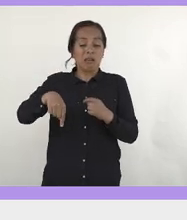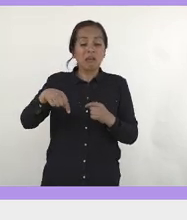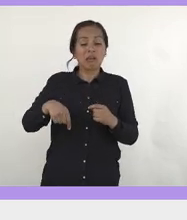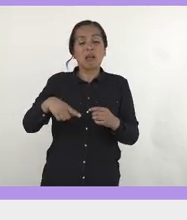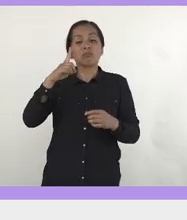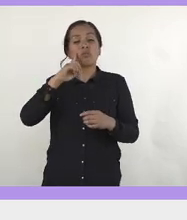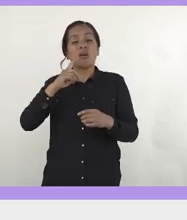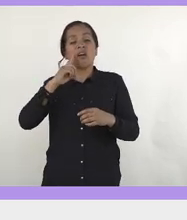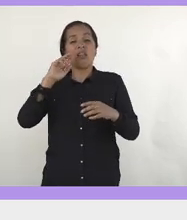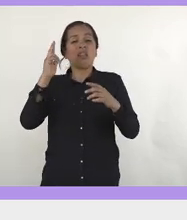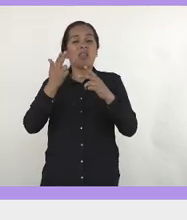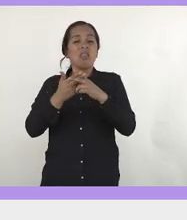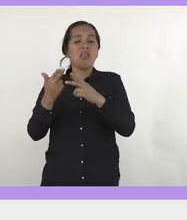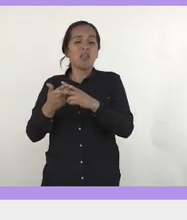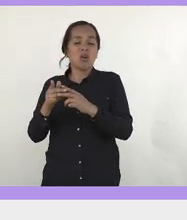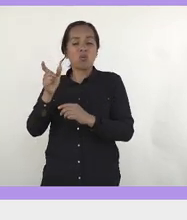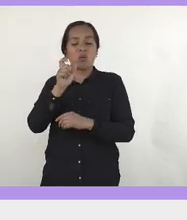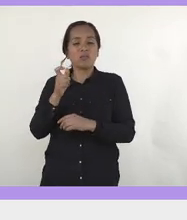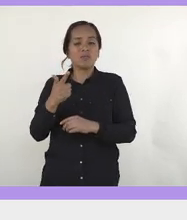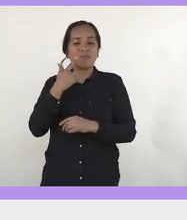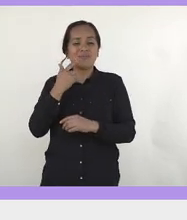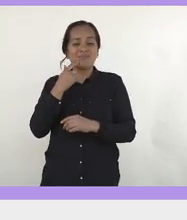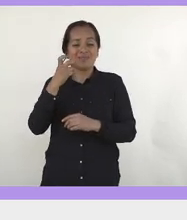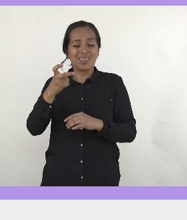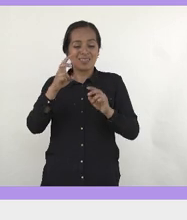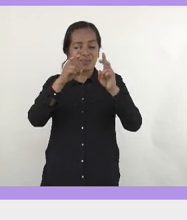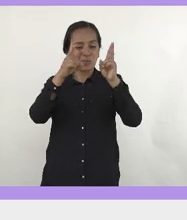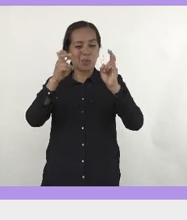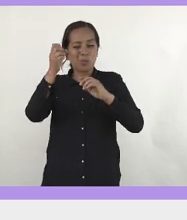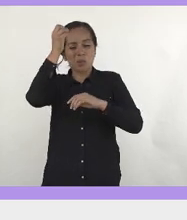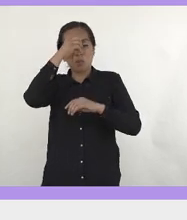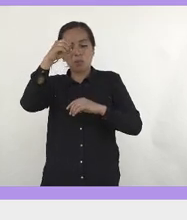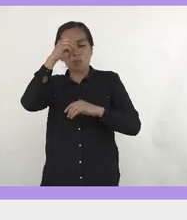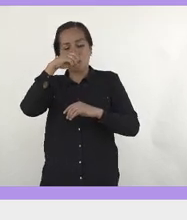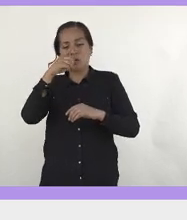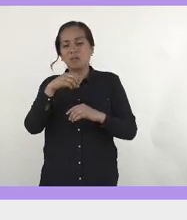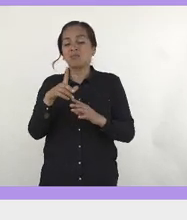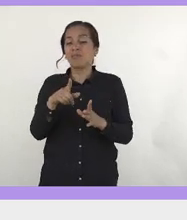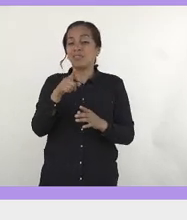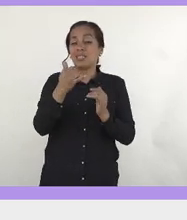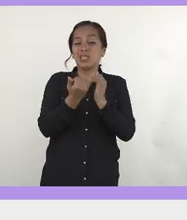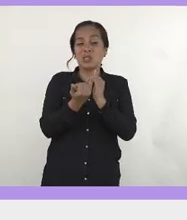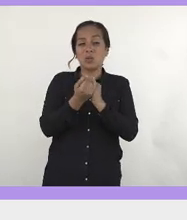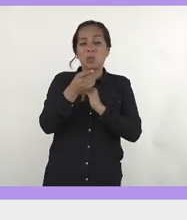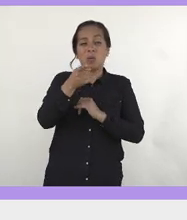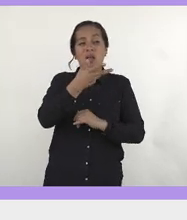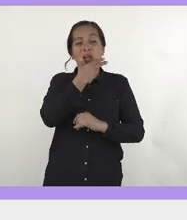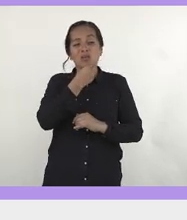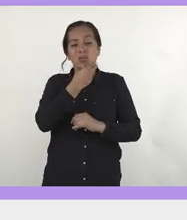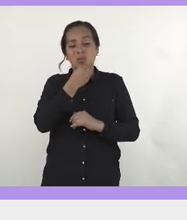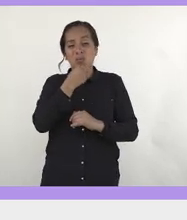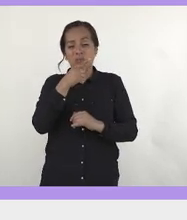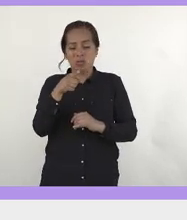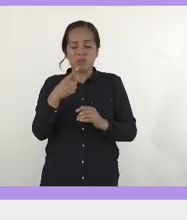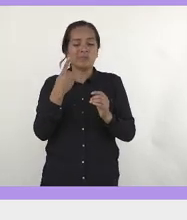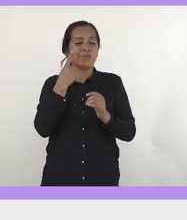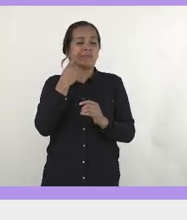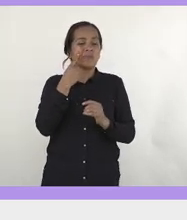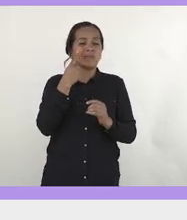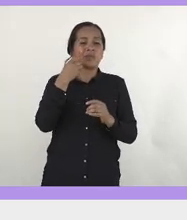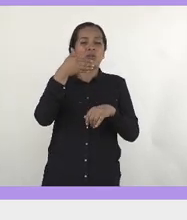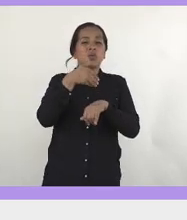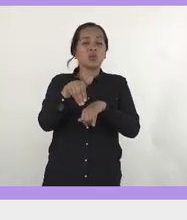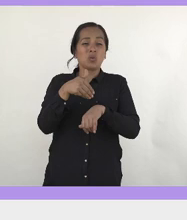la realidad es que esta narrativa machista los daña y los mata también a ustedes. Les voy a dar una cifra muy puntual.